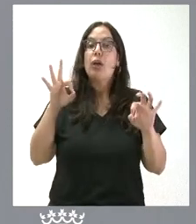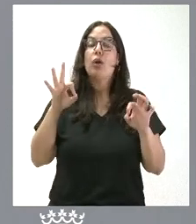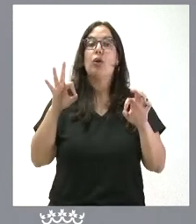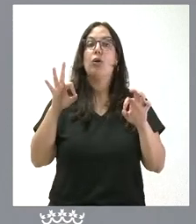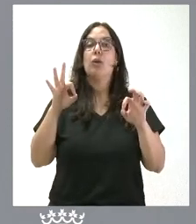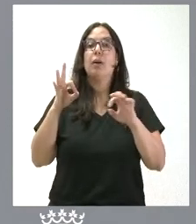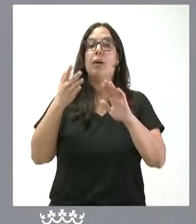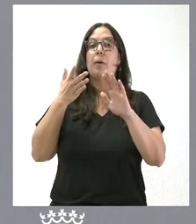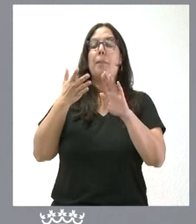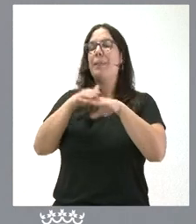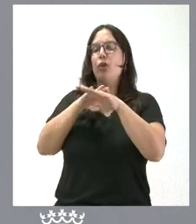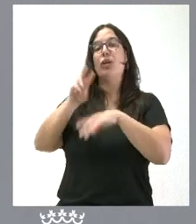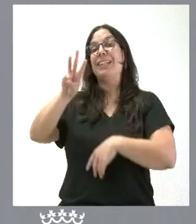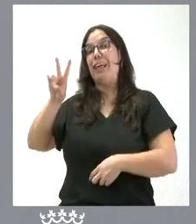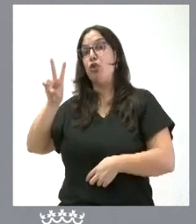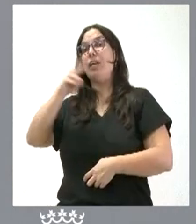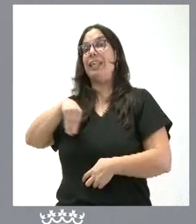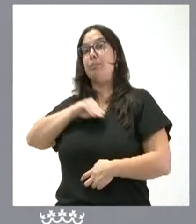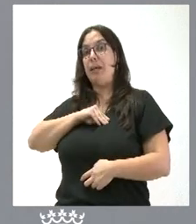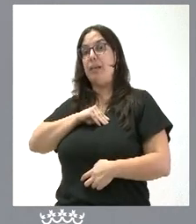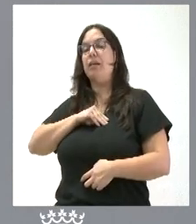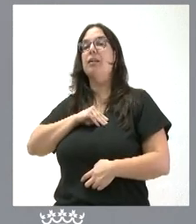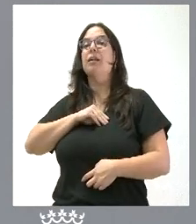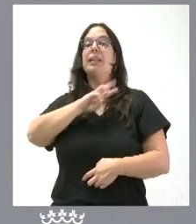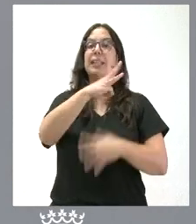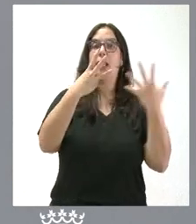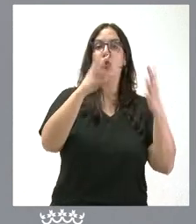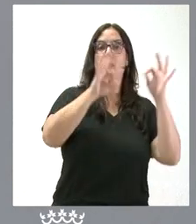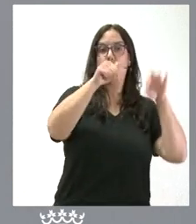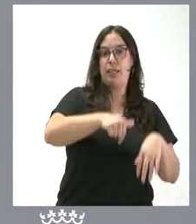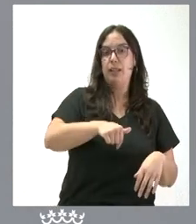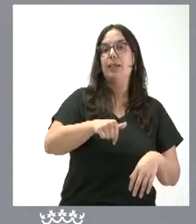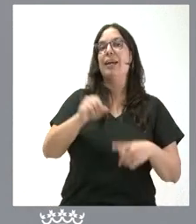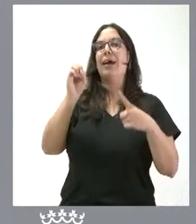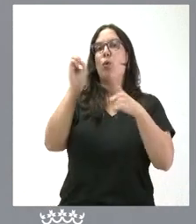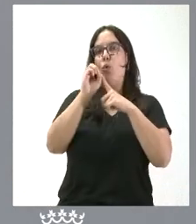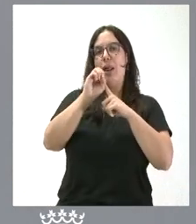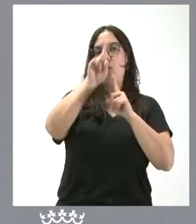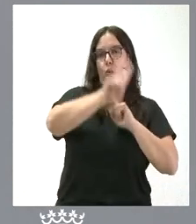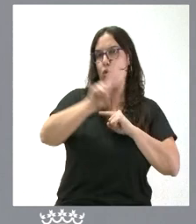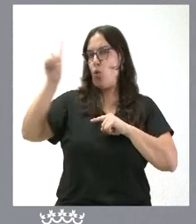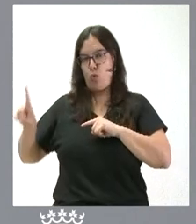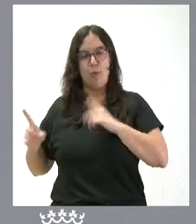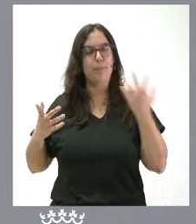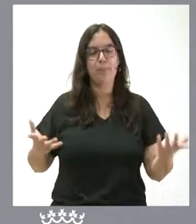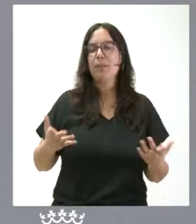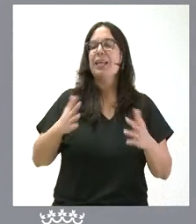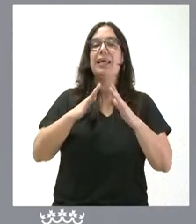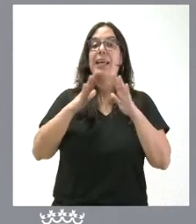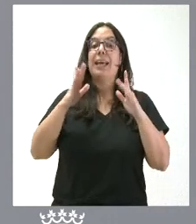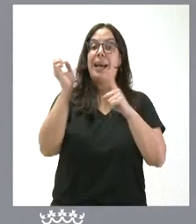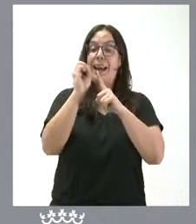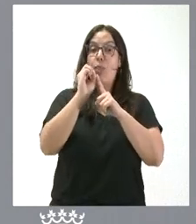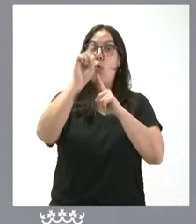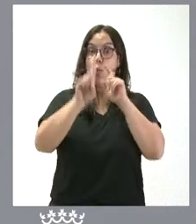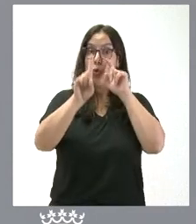Perdón, el 32% en España, 38% en Castilla y León las que reciben el grado 1 respecto del total del sistema de dependencia. Este grado 1 es el